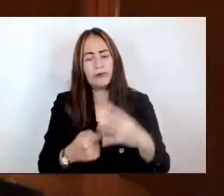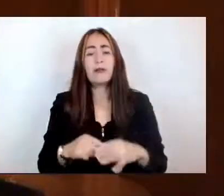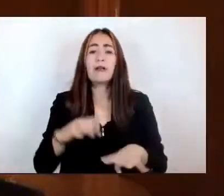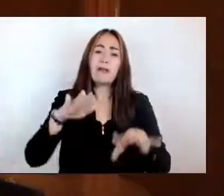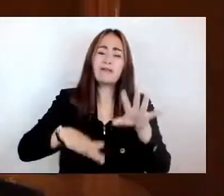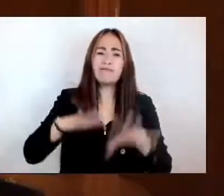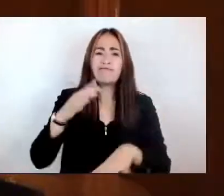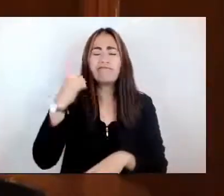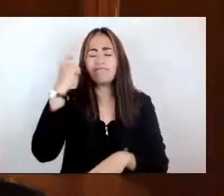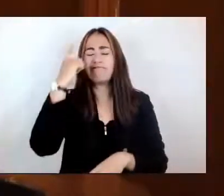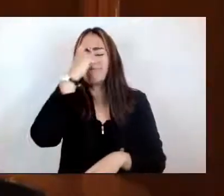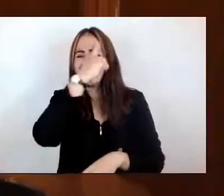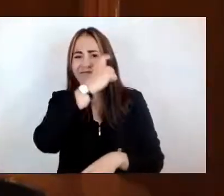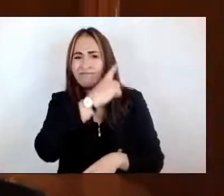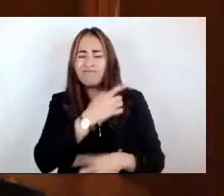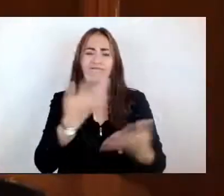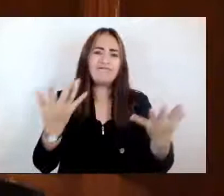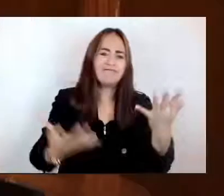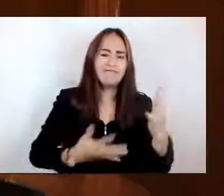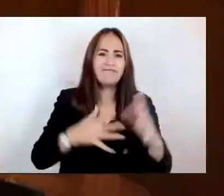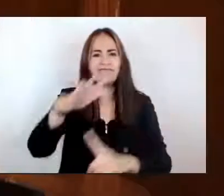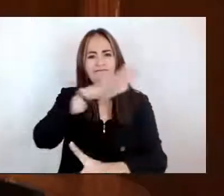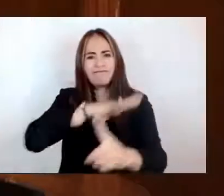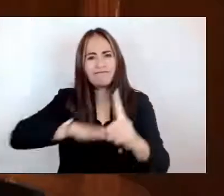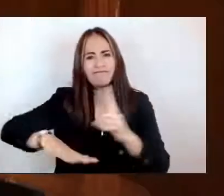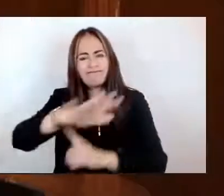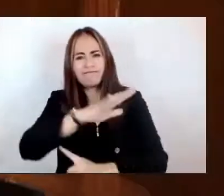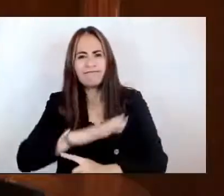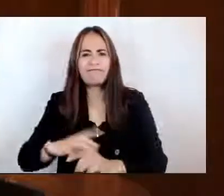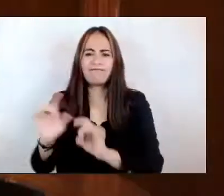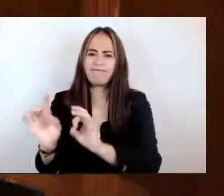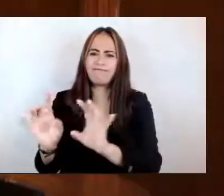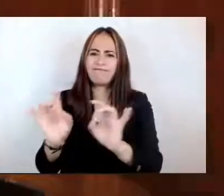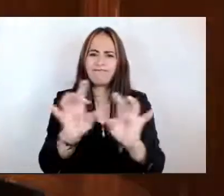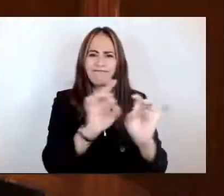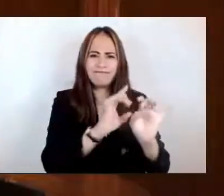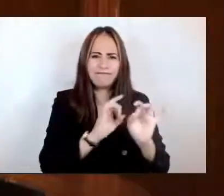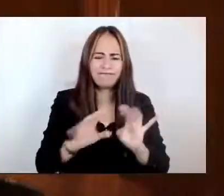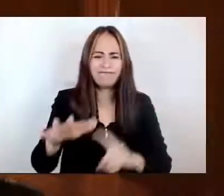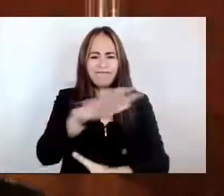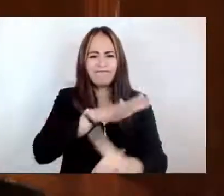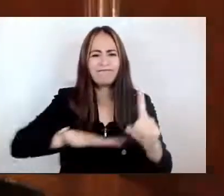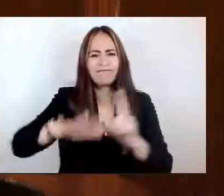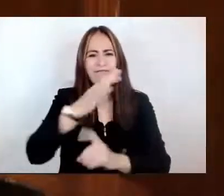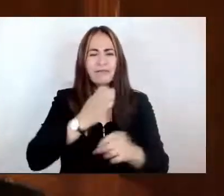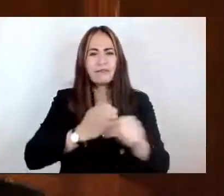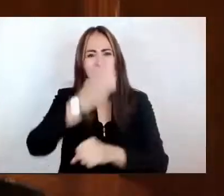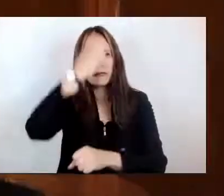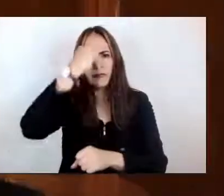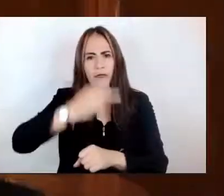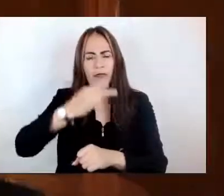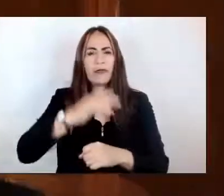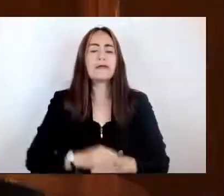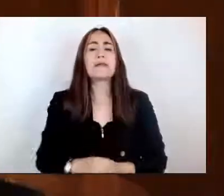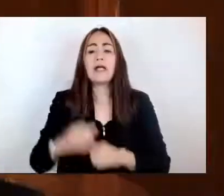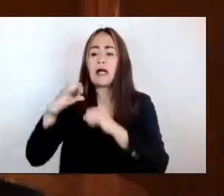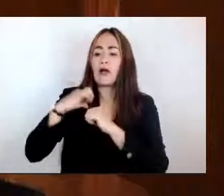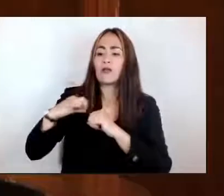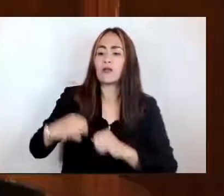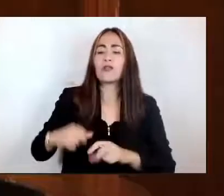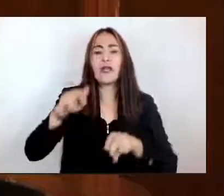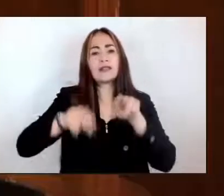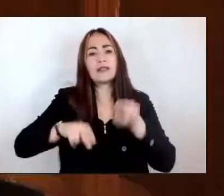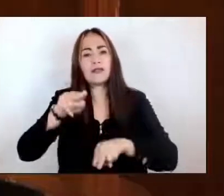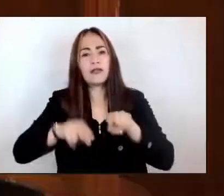que cada vez más se desenvuelven en nuestro estado, las autoridades de todos los órdenes de gobierno